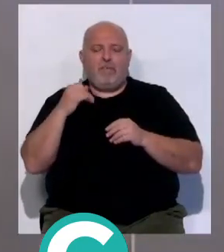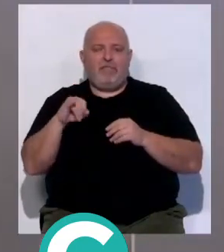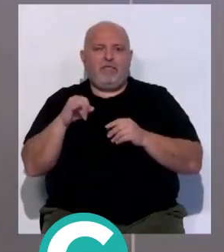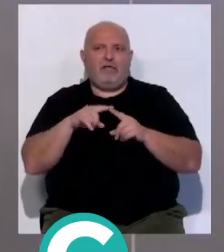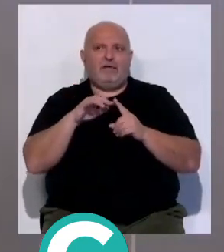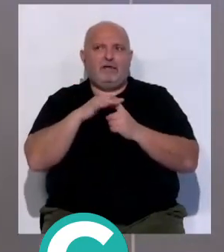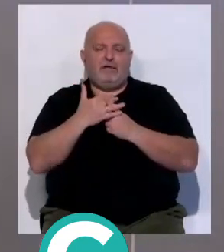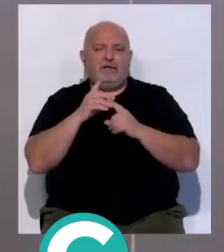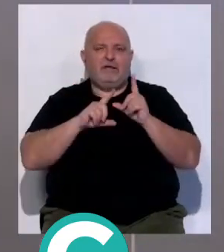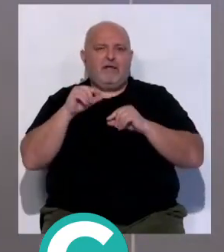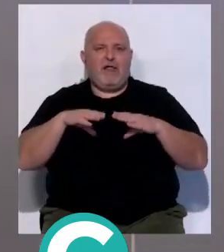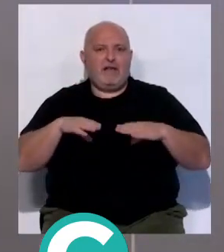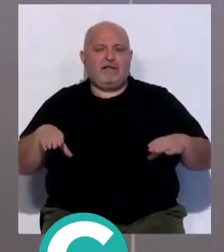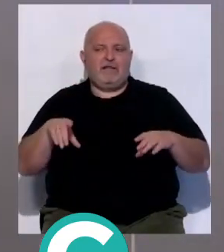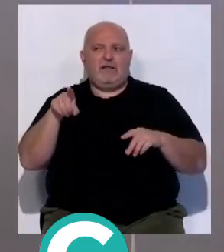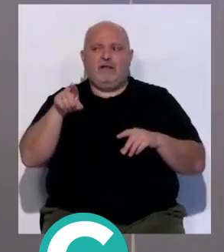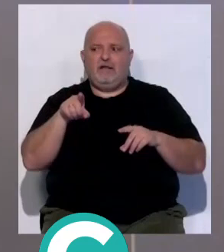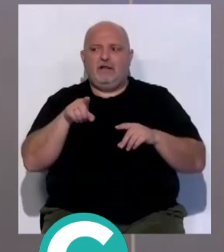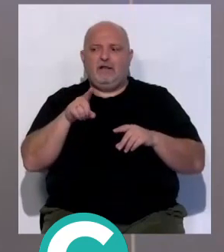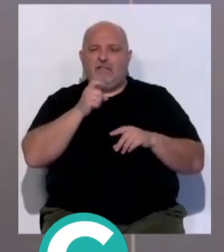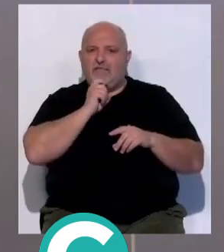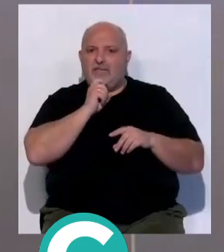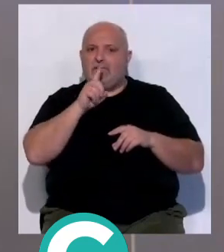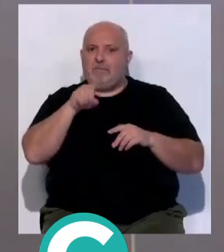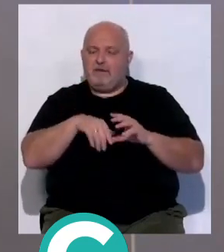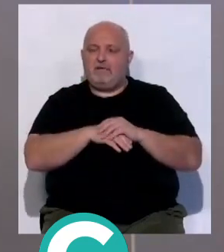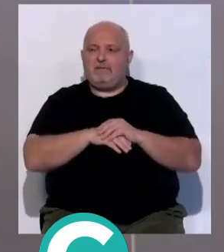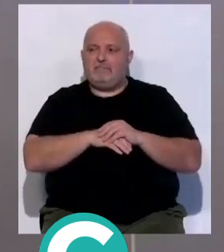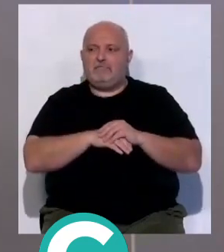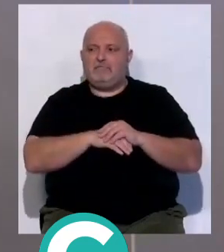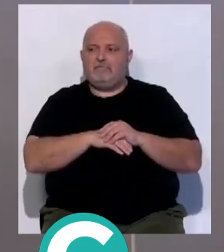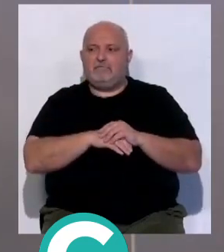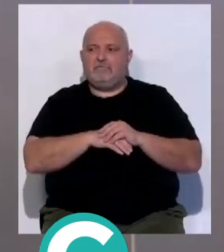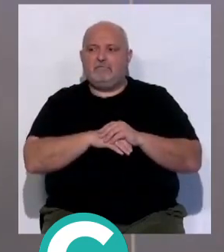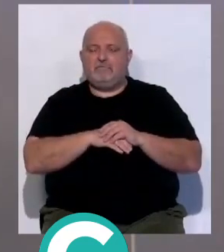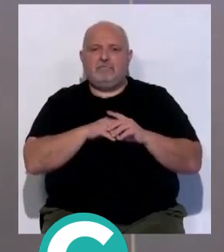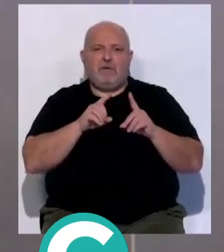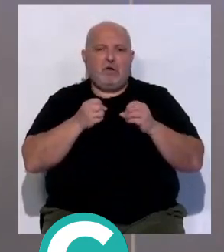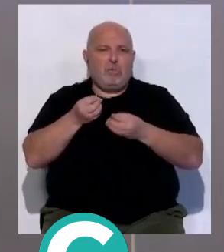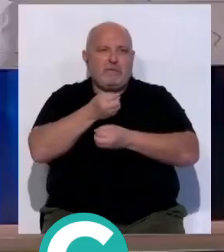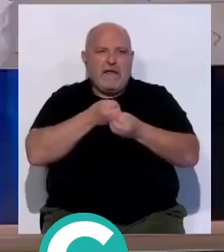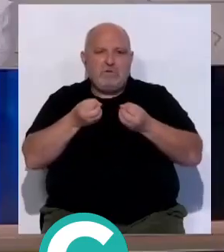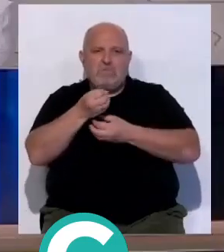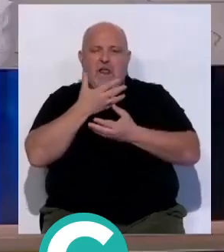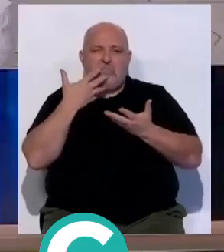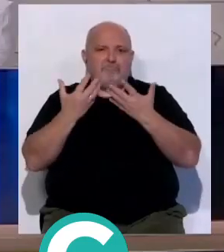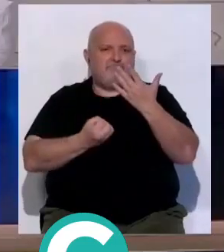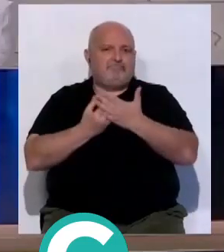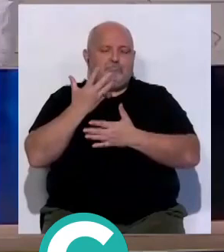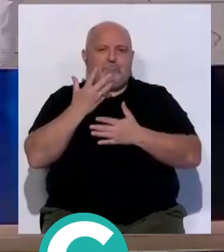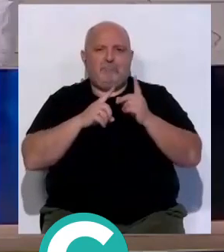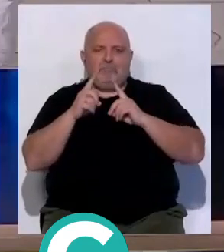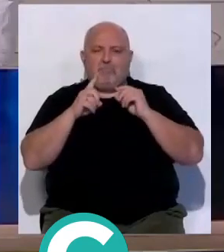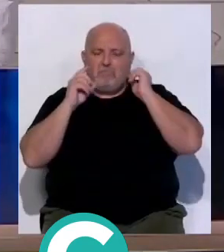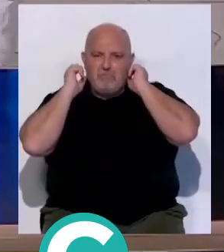en una situación en la selección argentina muy difícil, ha habido unos comentarios que han salido como que